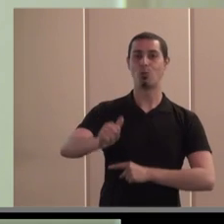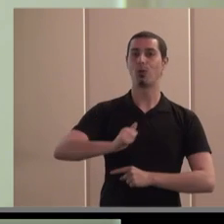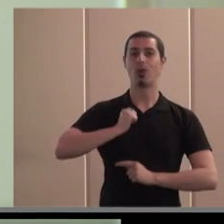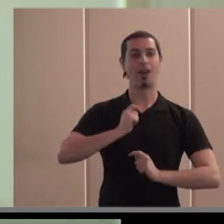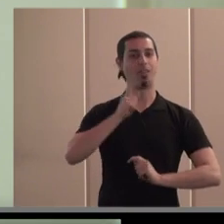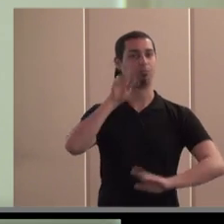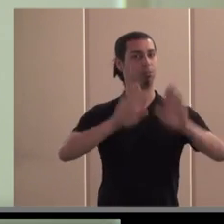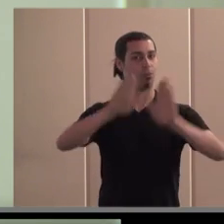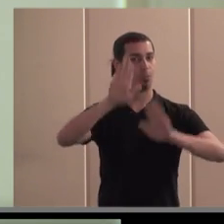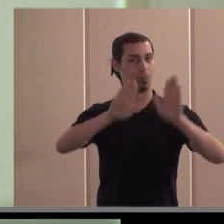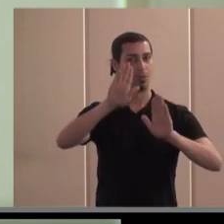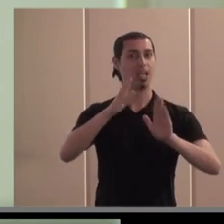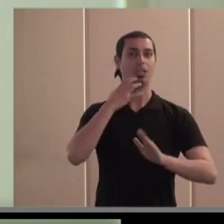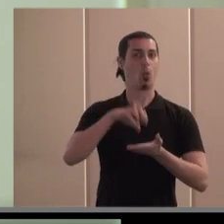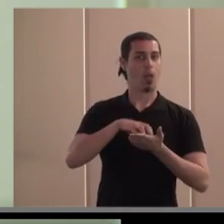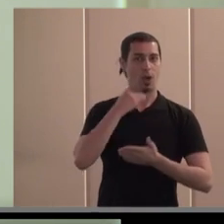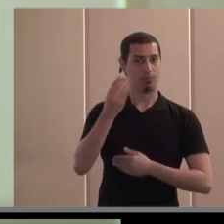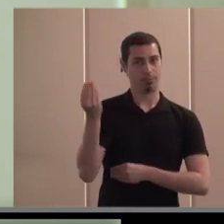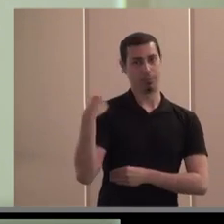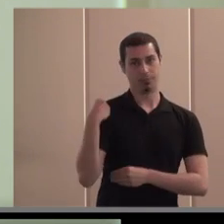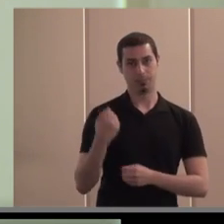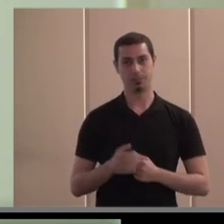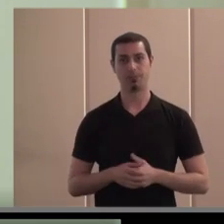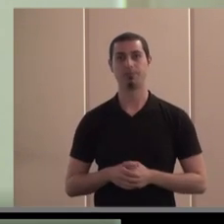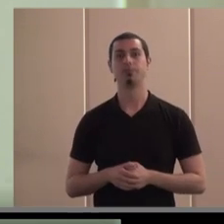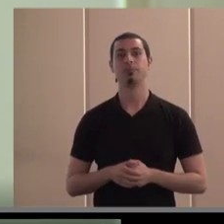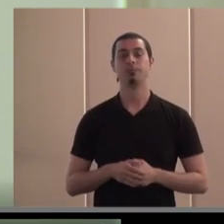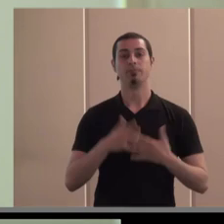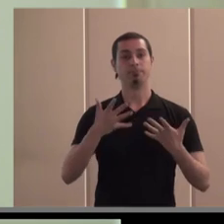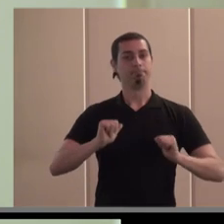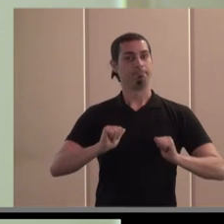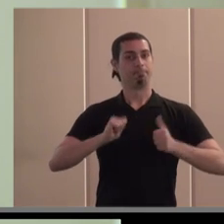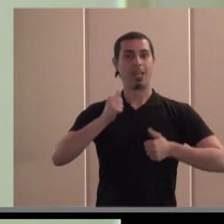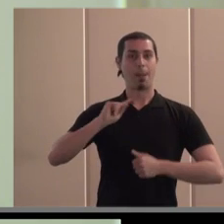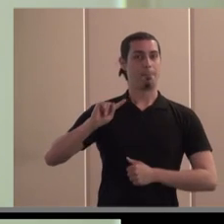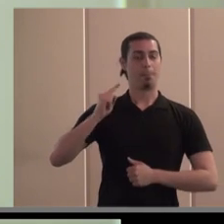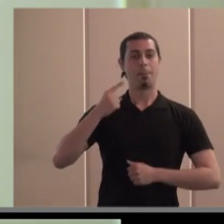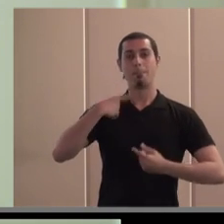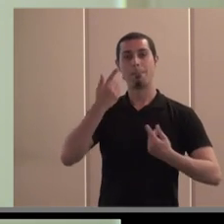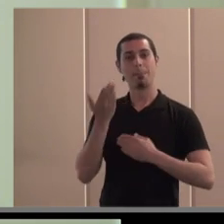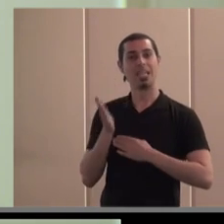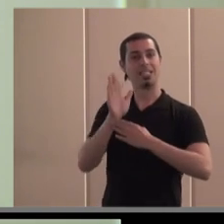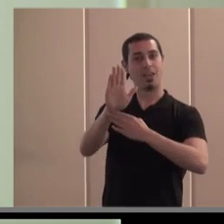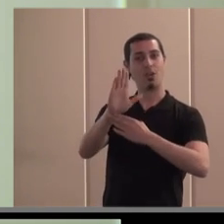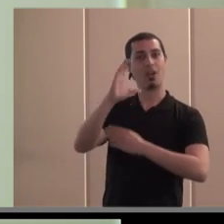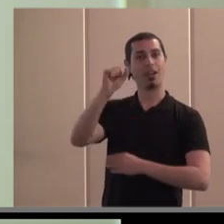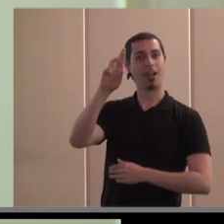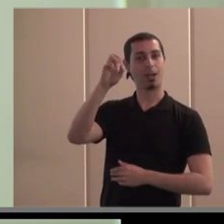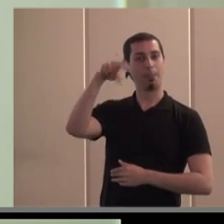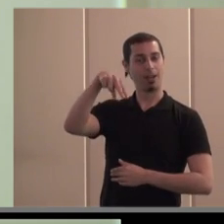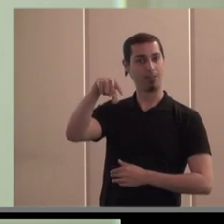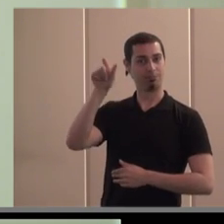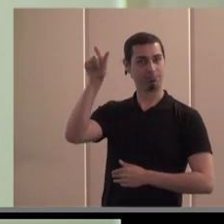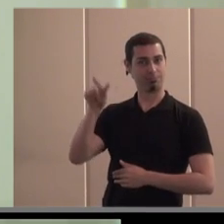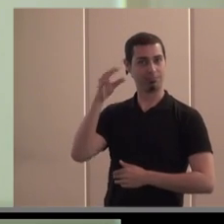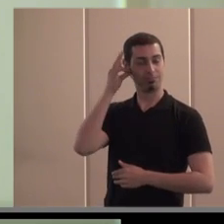de intervenir vosotros. Vamos a empezar con la presentación de Carmen Comos